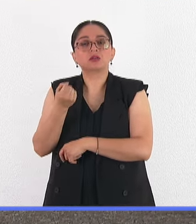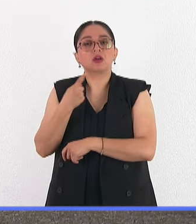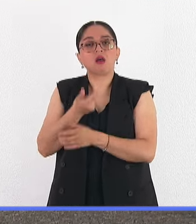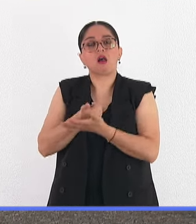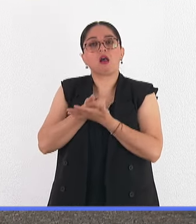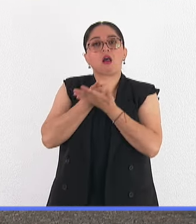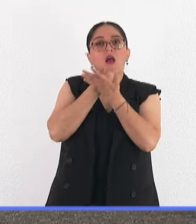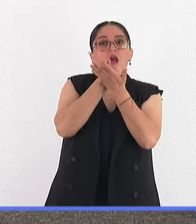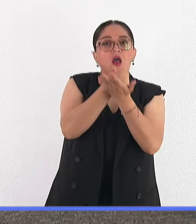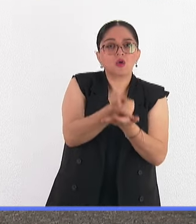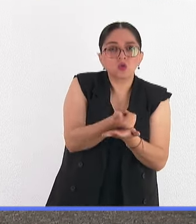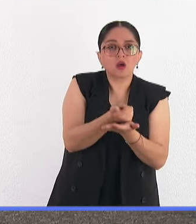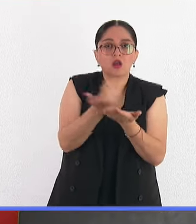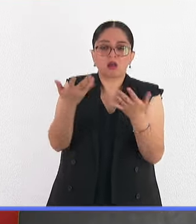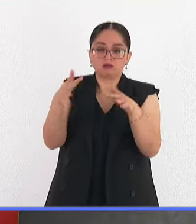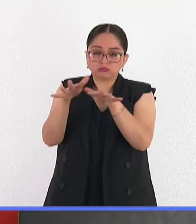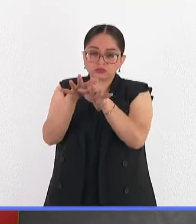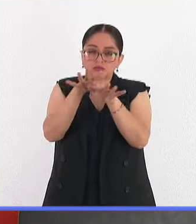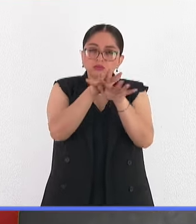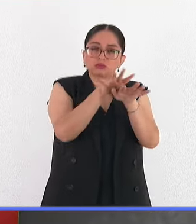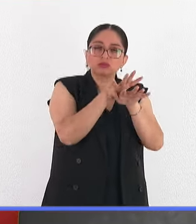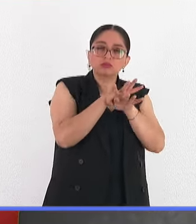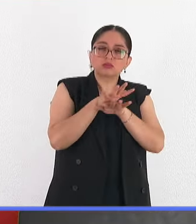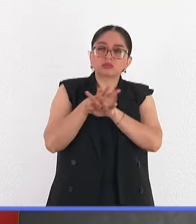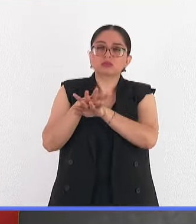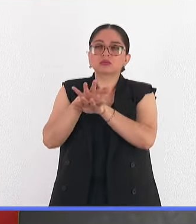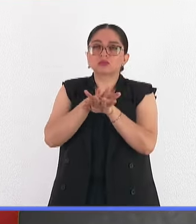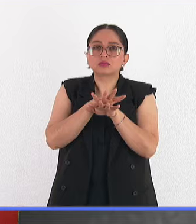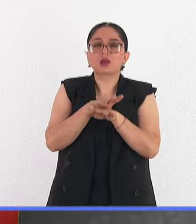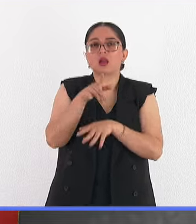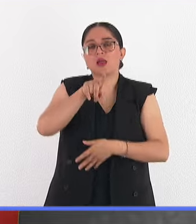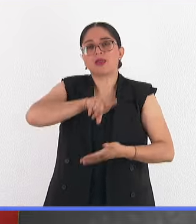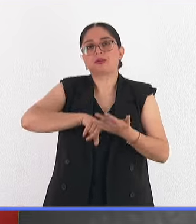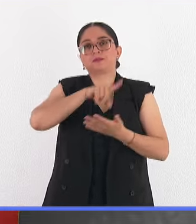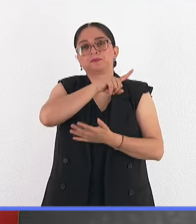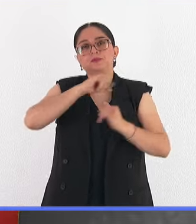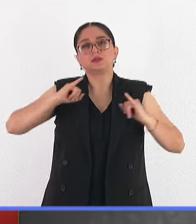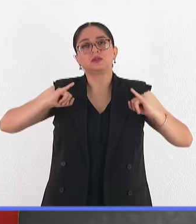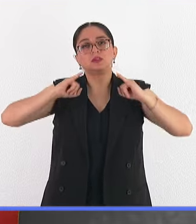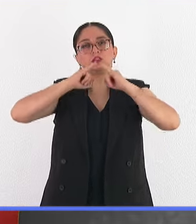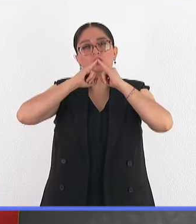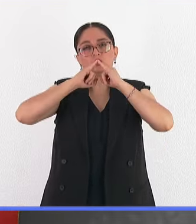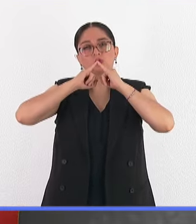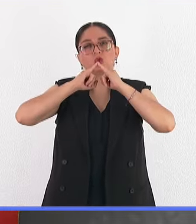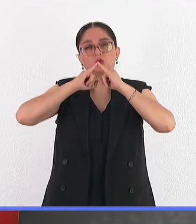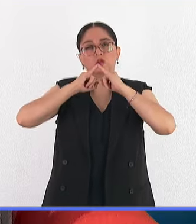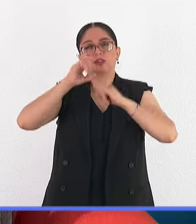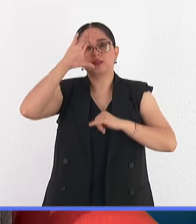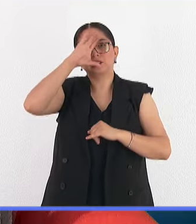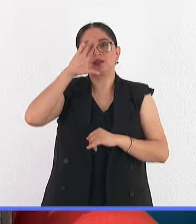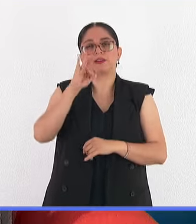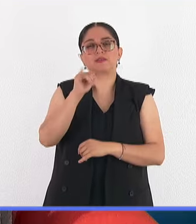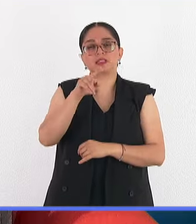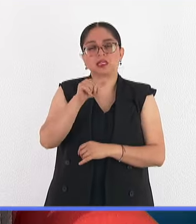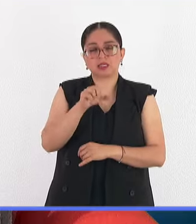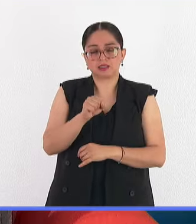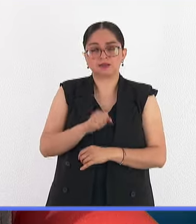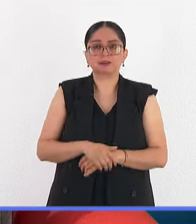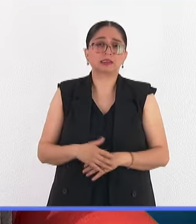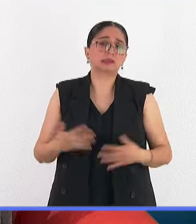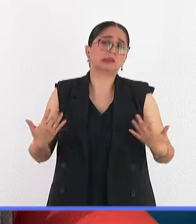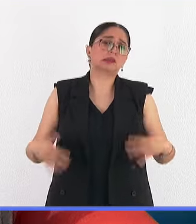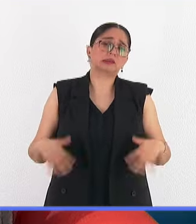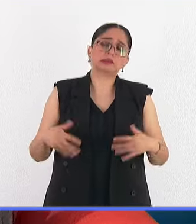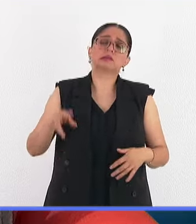sintetizado, modificado en el Instituto de Ciencias Físicas. Falta quizás mucho por hacer, pero los